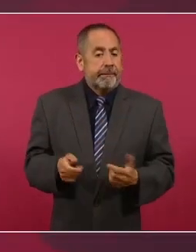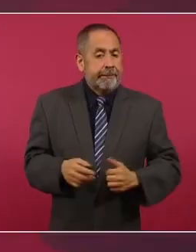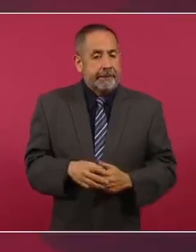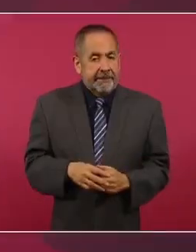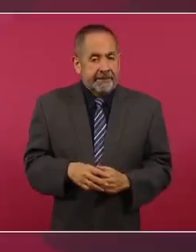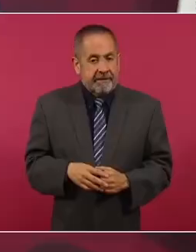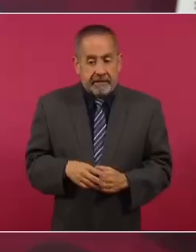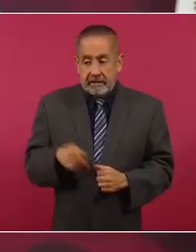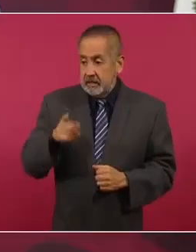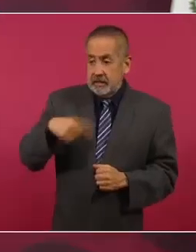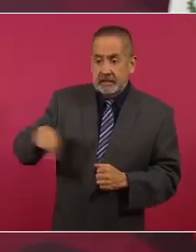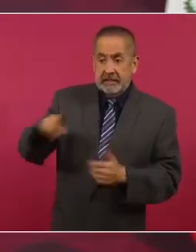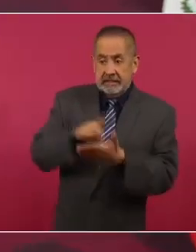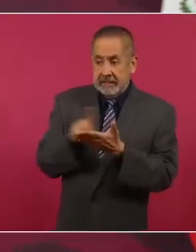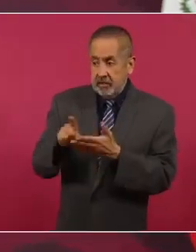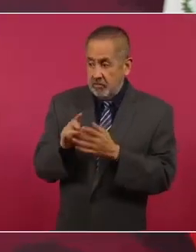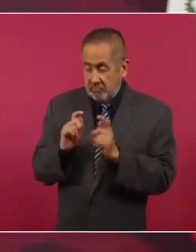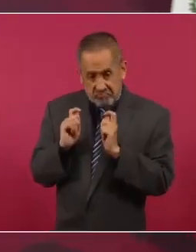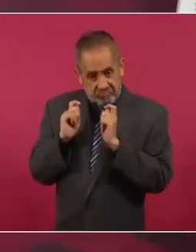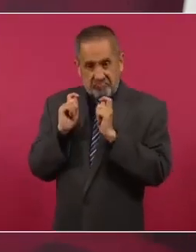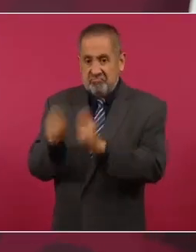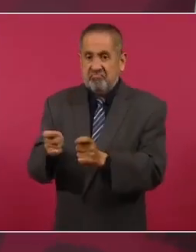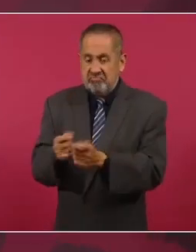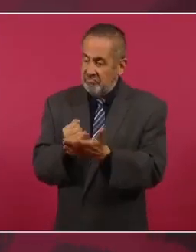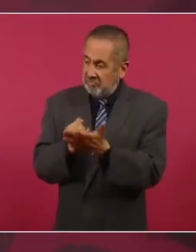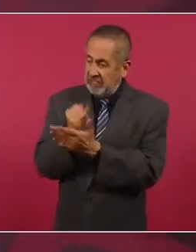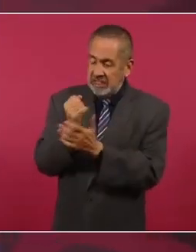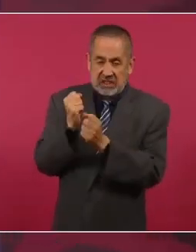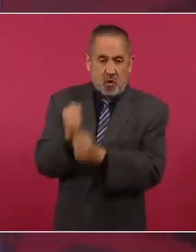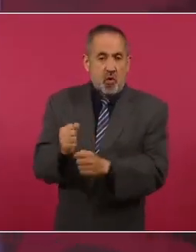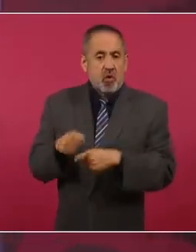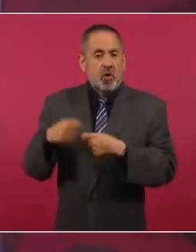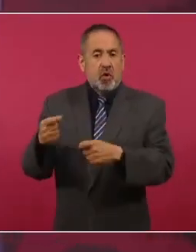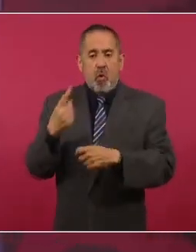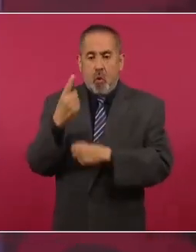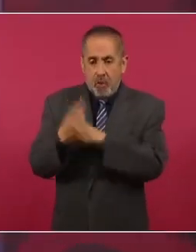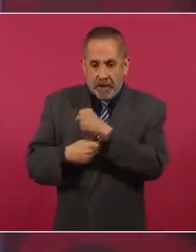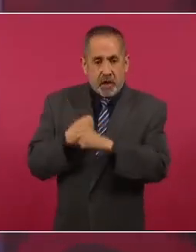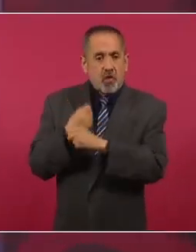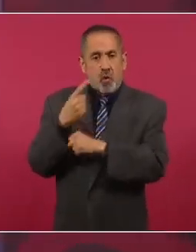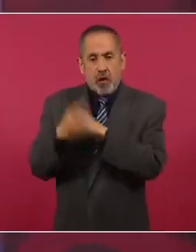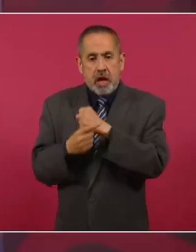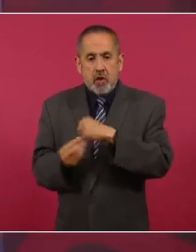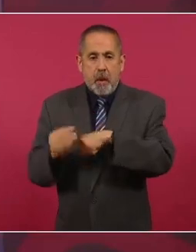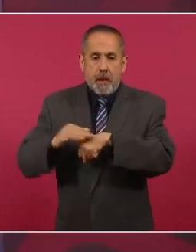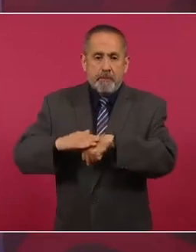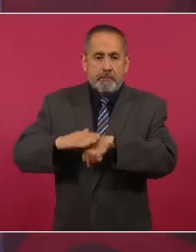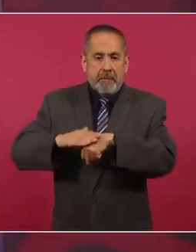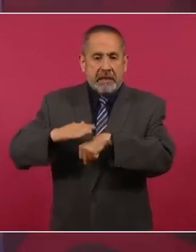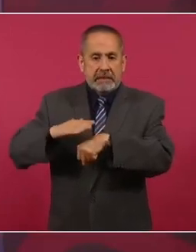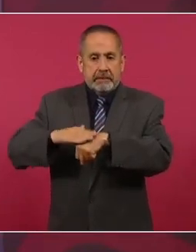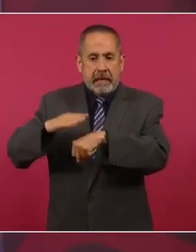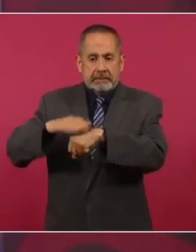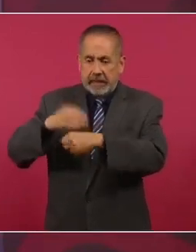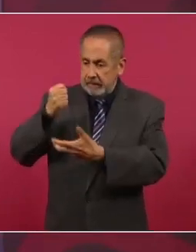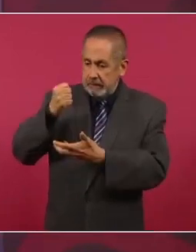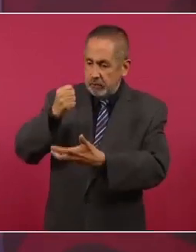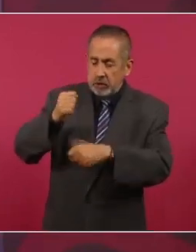derechos deben de garantizarse y que cada año tiene que ir aumentando el presupuesto